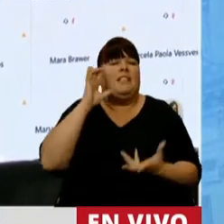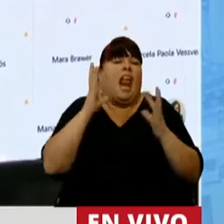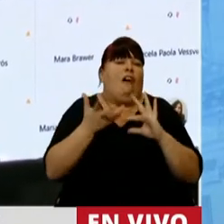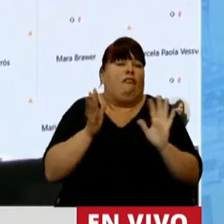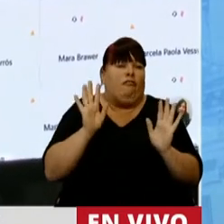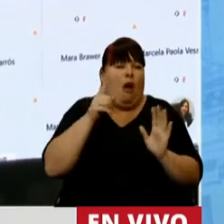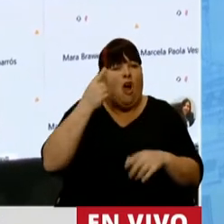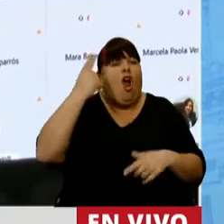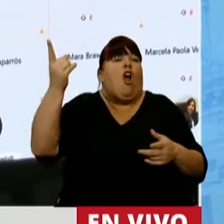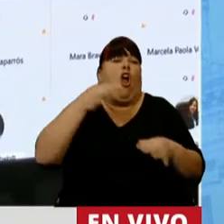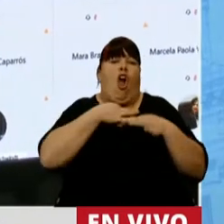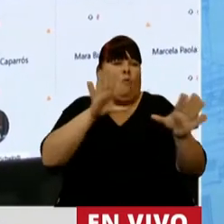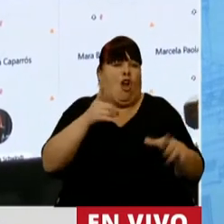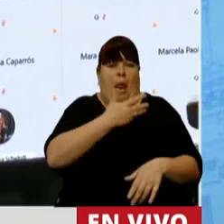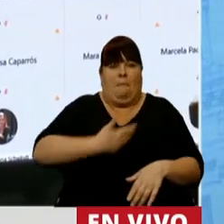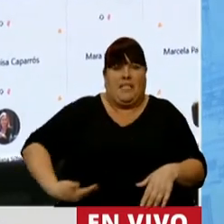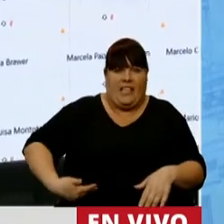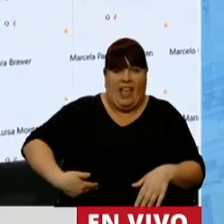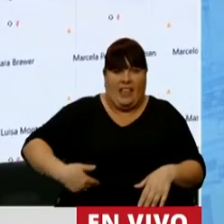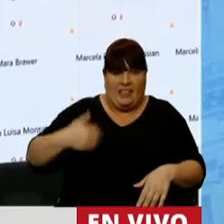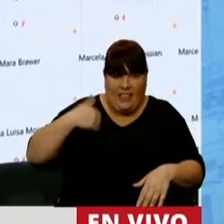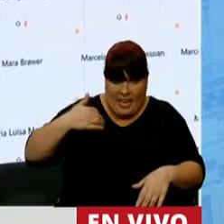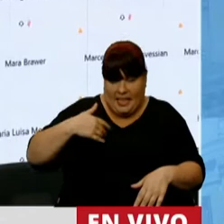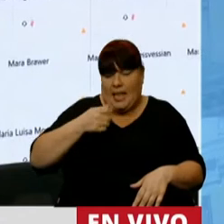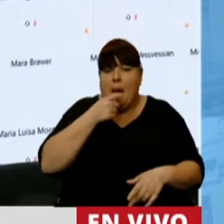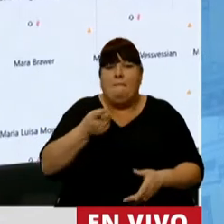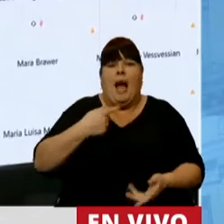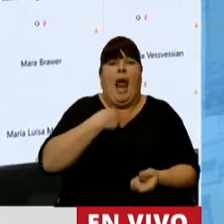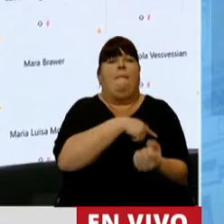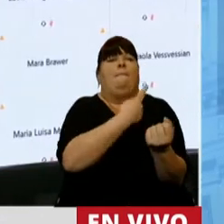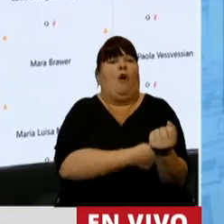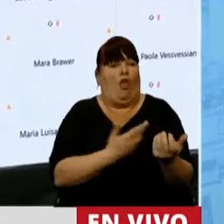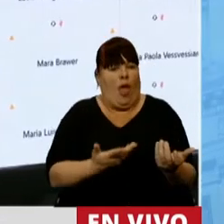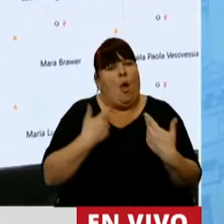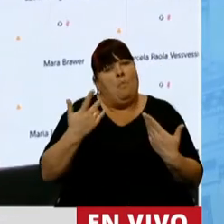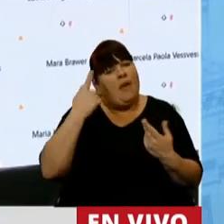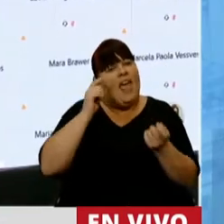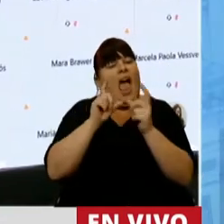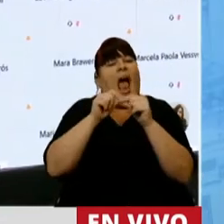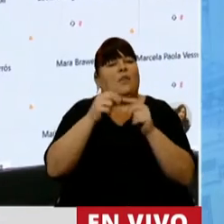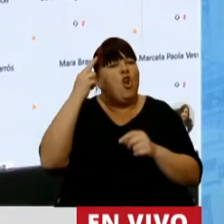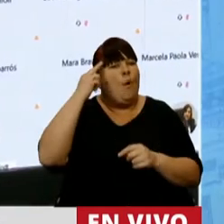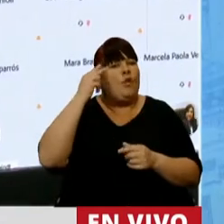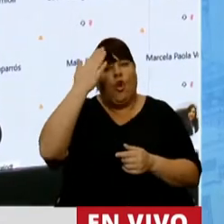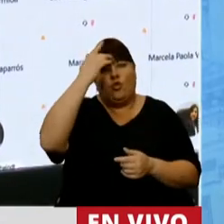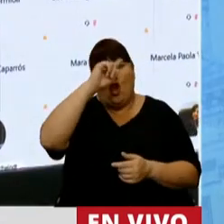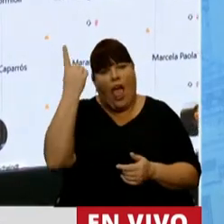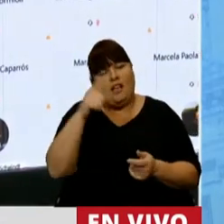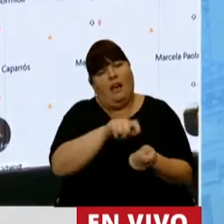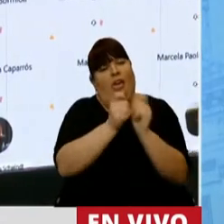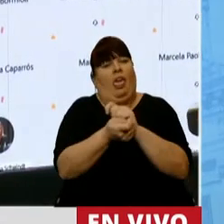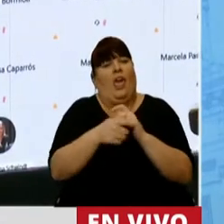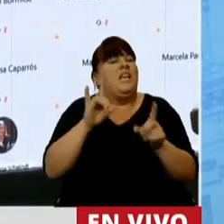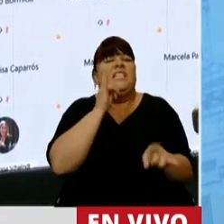de la manera que se le ocurra a un Presidente de la Nación para ejercer su poder interprete el artículo 99 de la Constitución Nacional